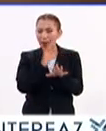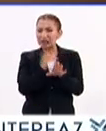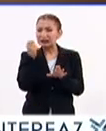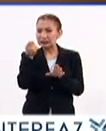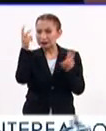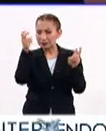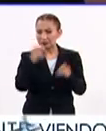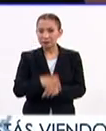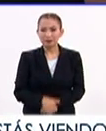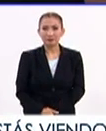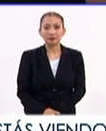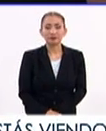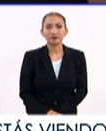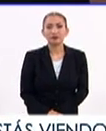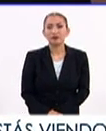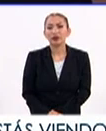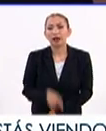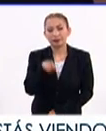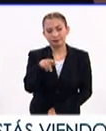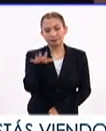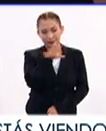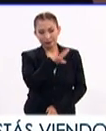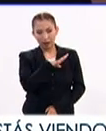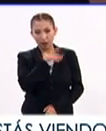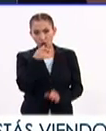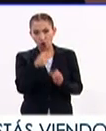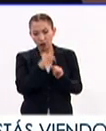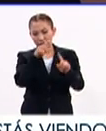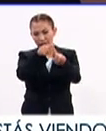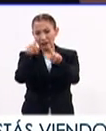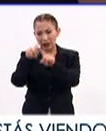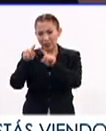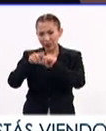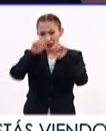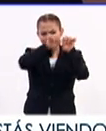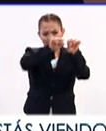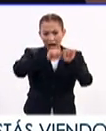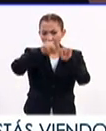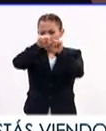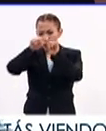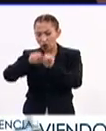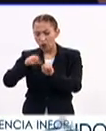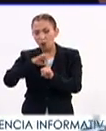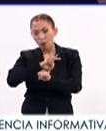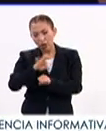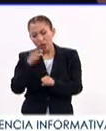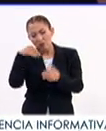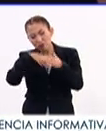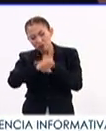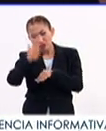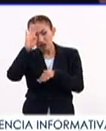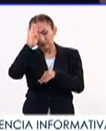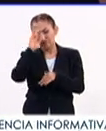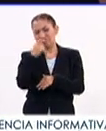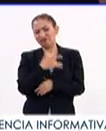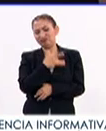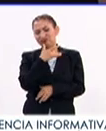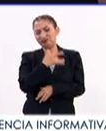más al respecto. Básicamente ofrece a través de las distintas salas una oportunidad para reflexionar